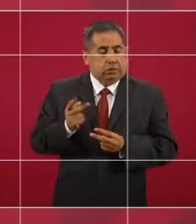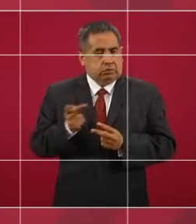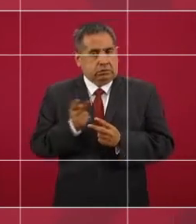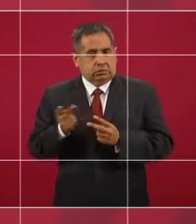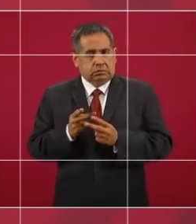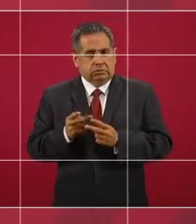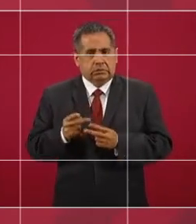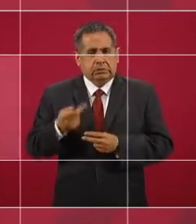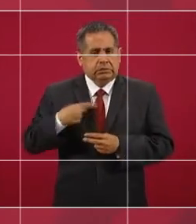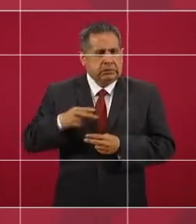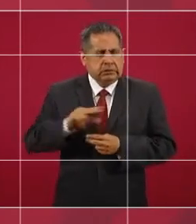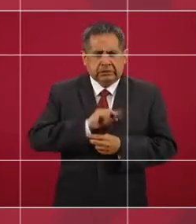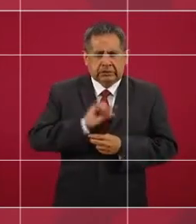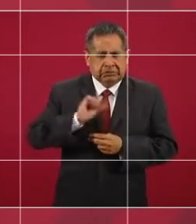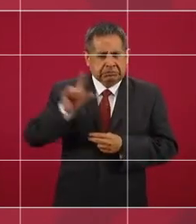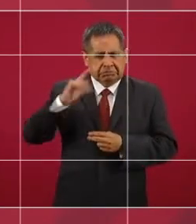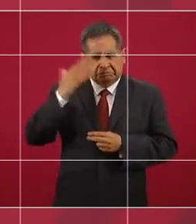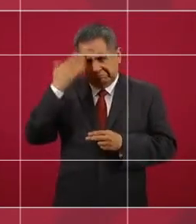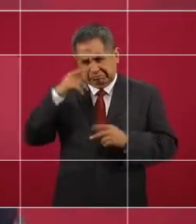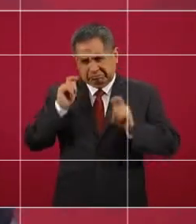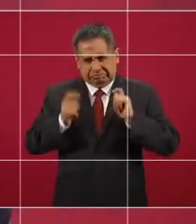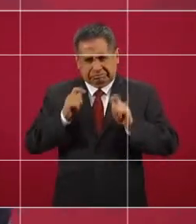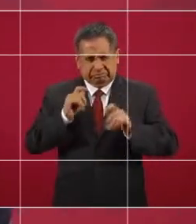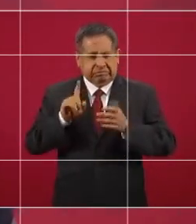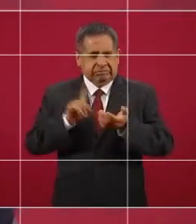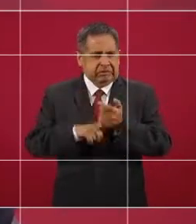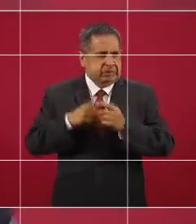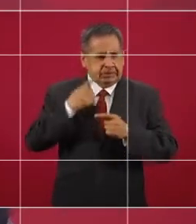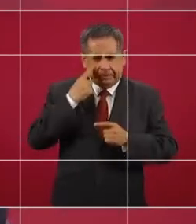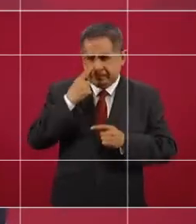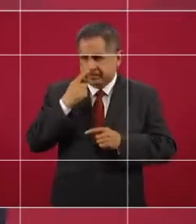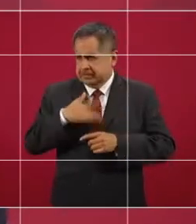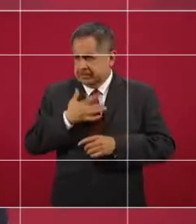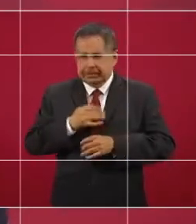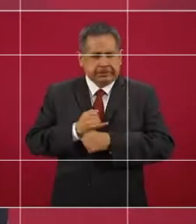son especialistas, que son los que deciden